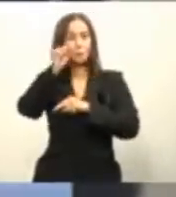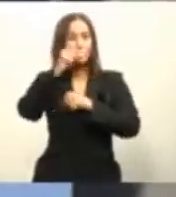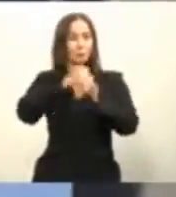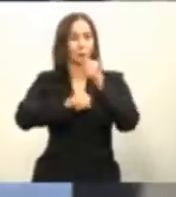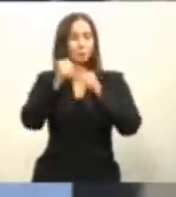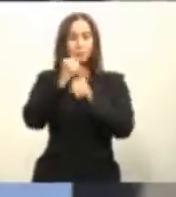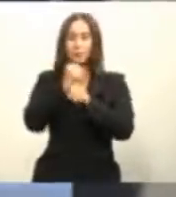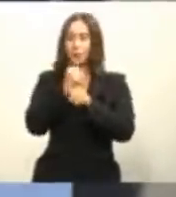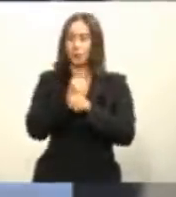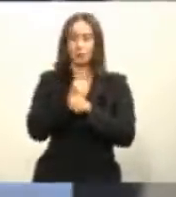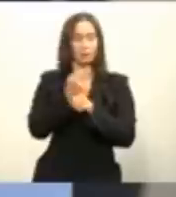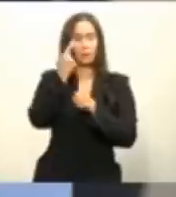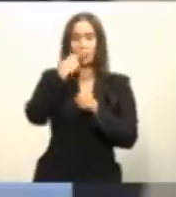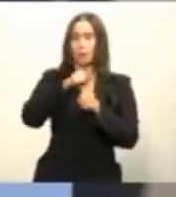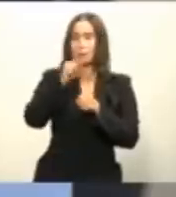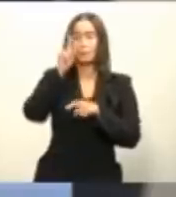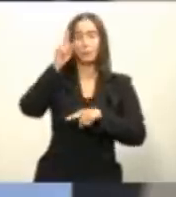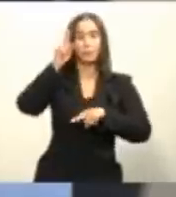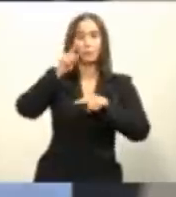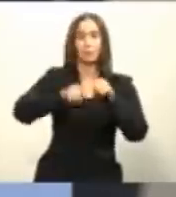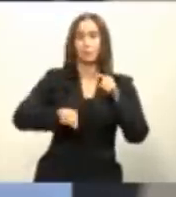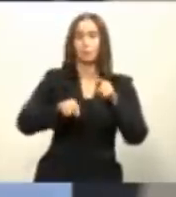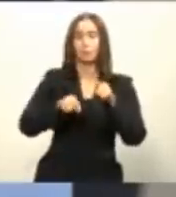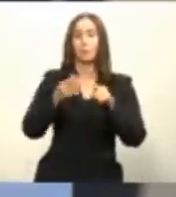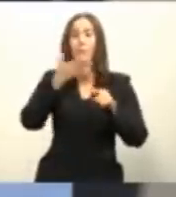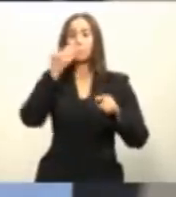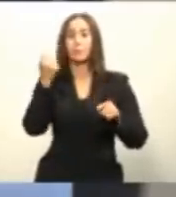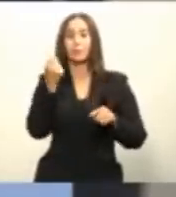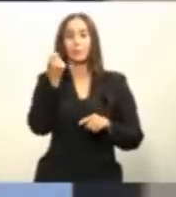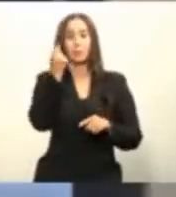financieras nunca sobrepasa los 11 años